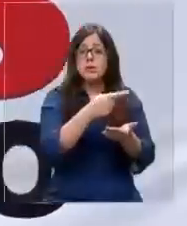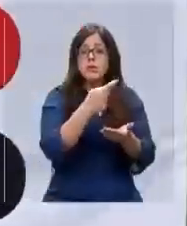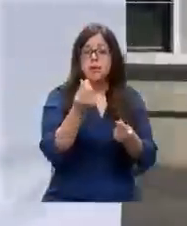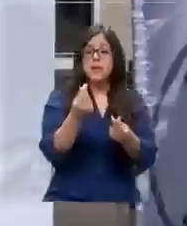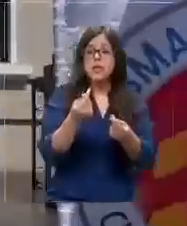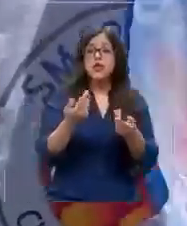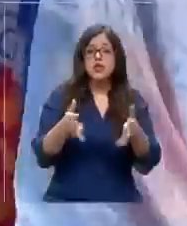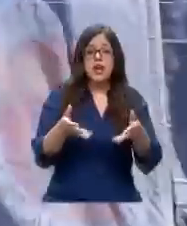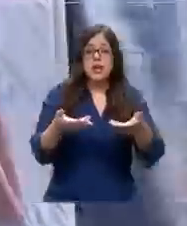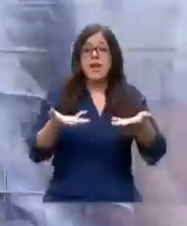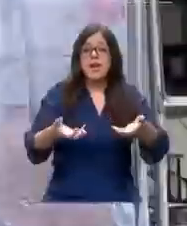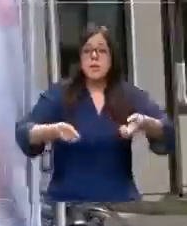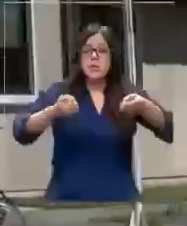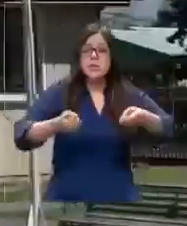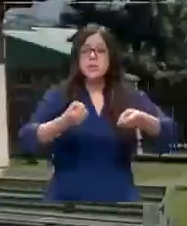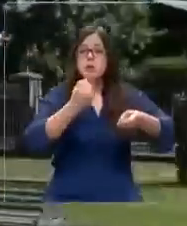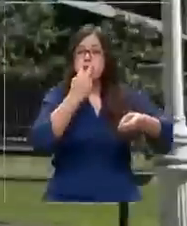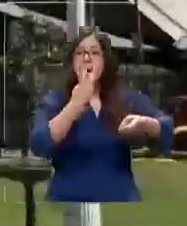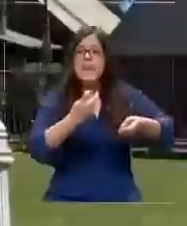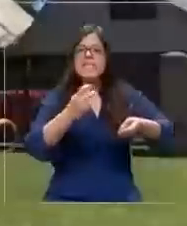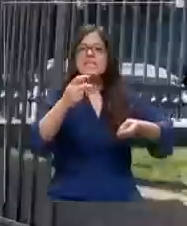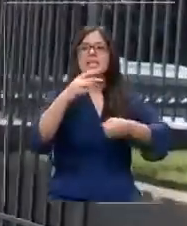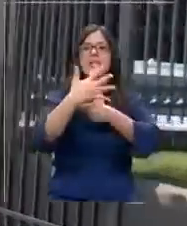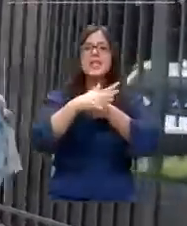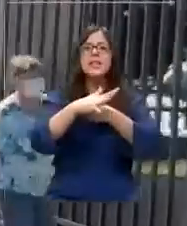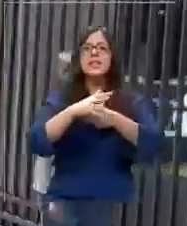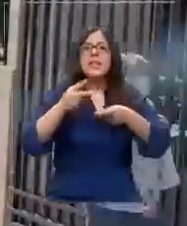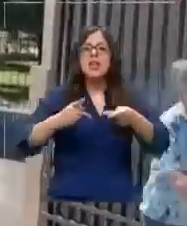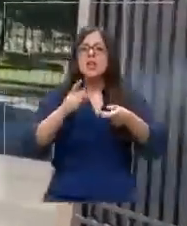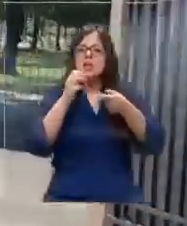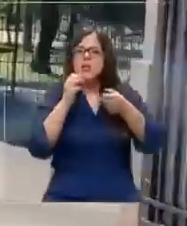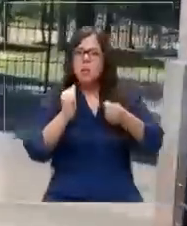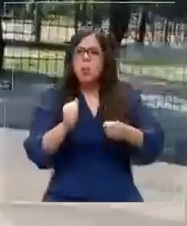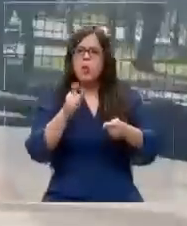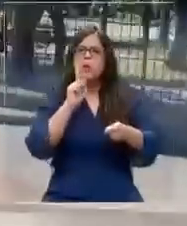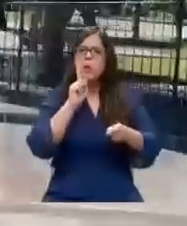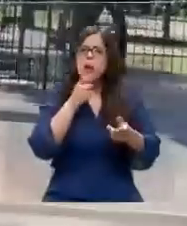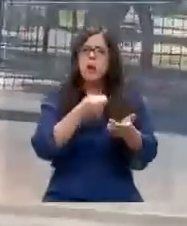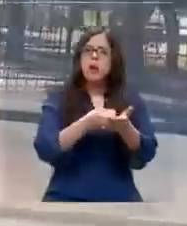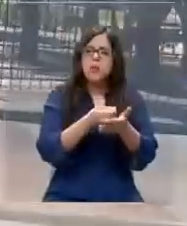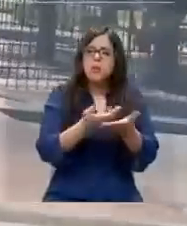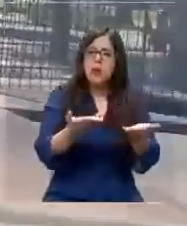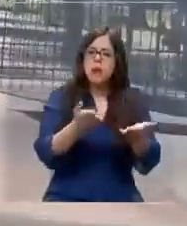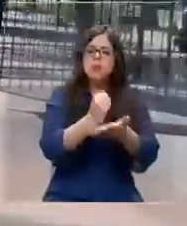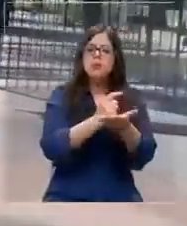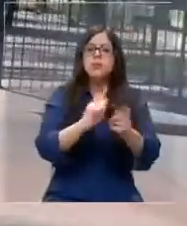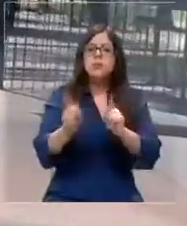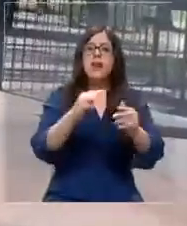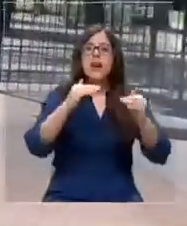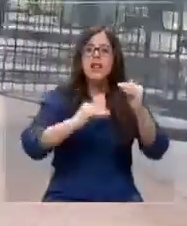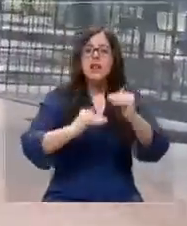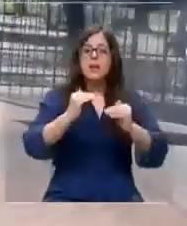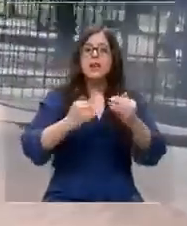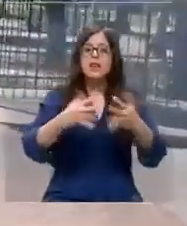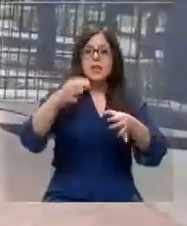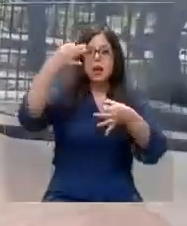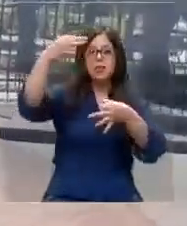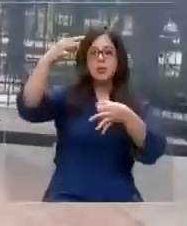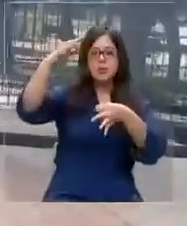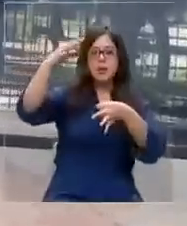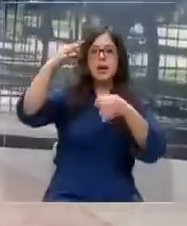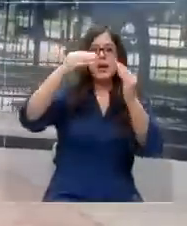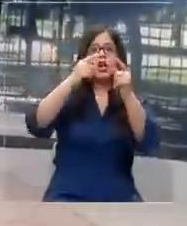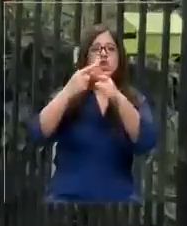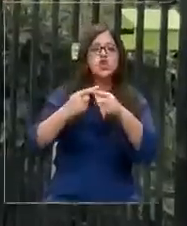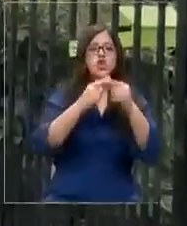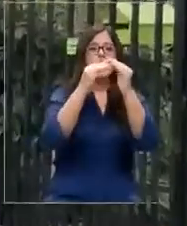valor por un cilindro de 15 kilos, quienes podrán recurrir al beneficio. El trámite se hará acorde al registro social de hogares, el valor